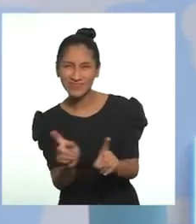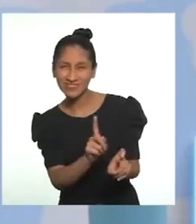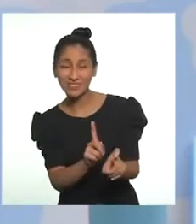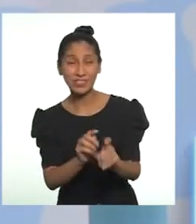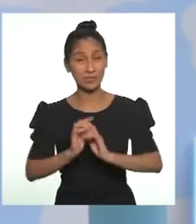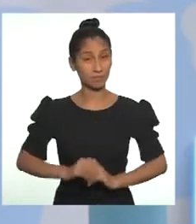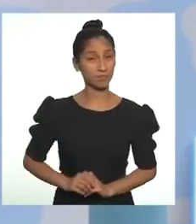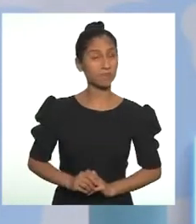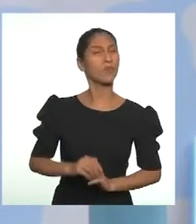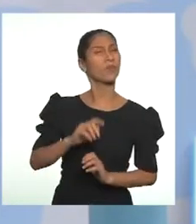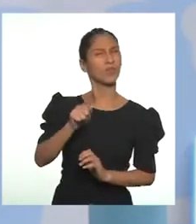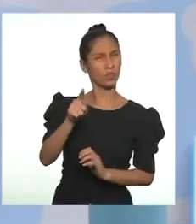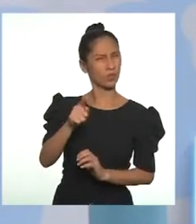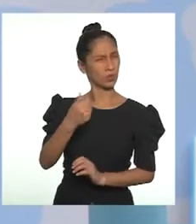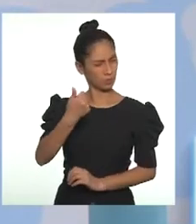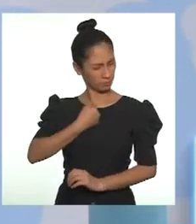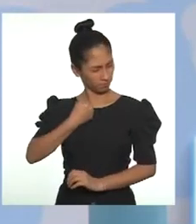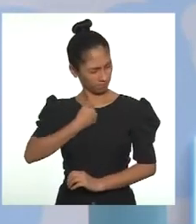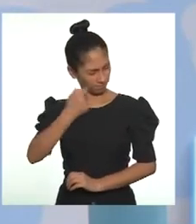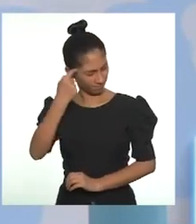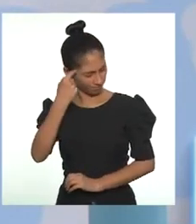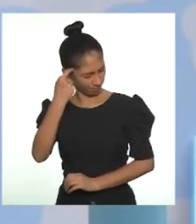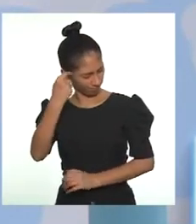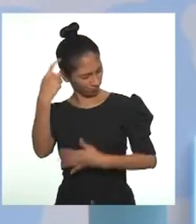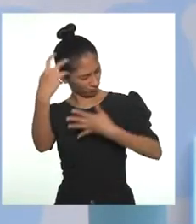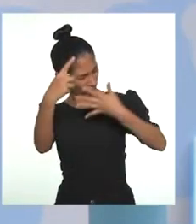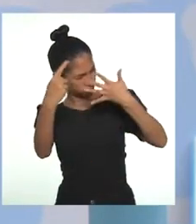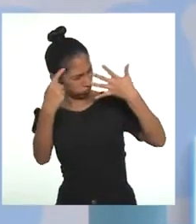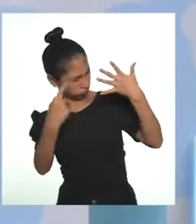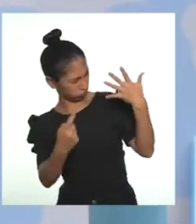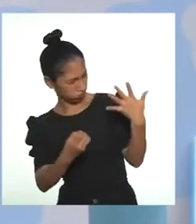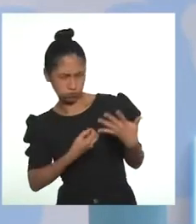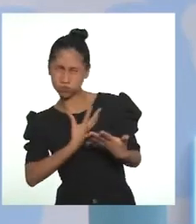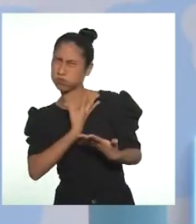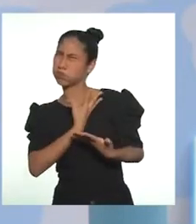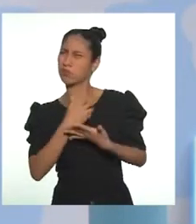¿Para qué sirve la autoestima? Hashtag, ayuda.